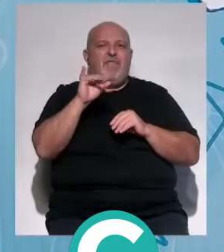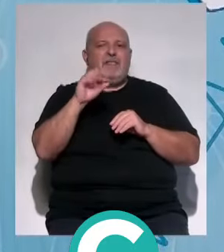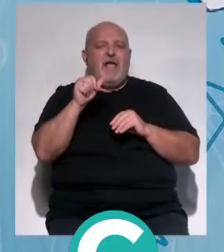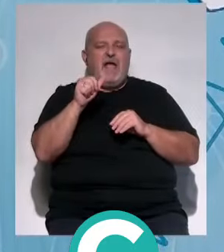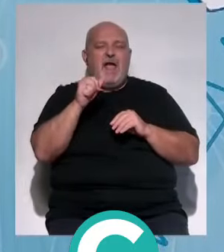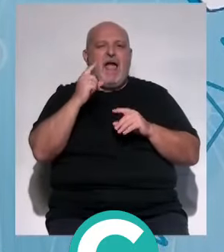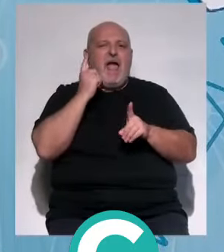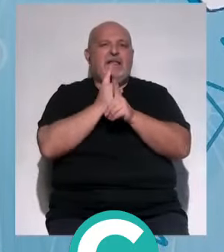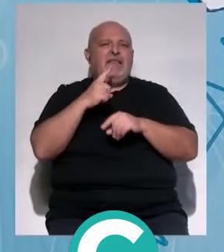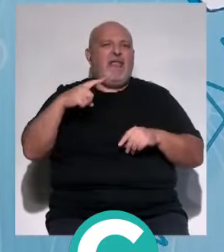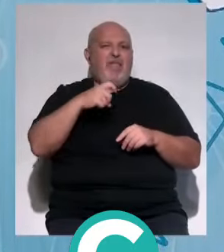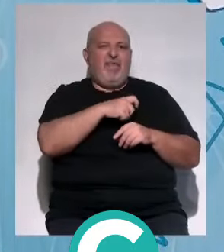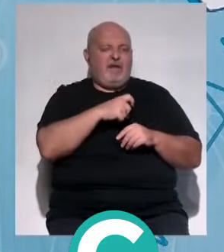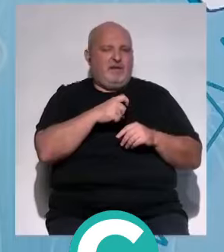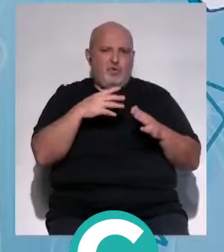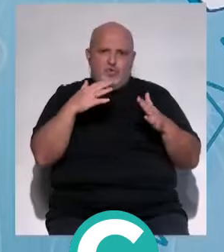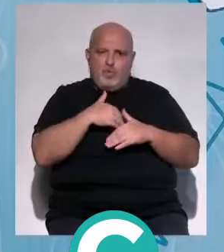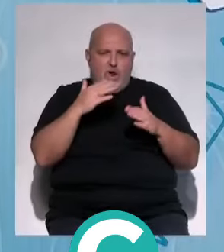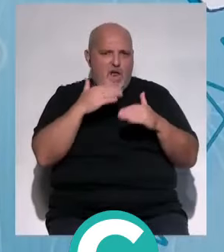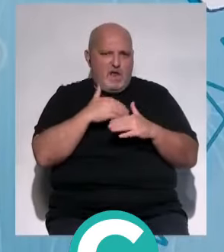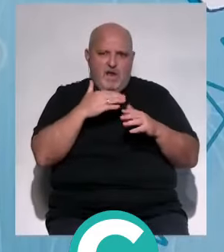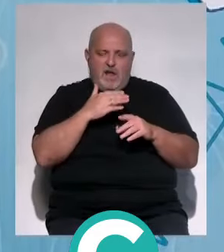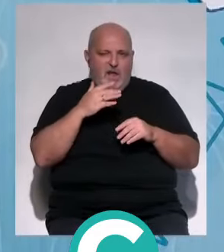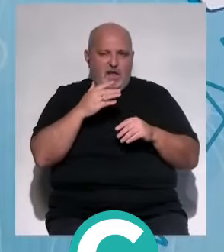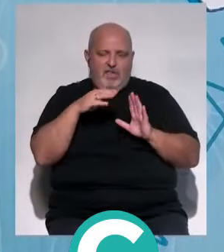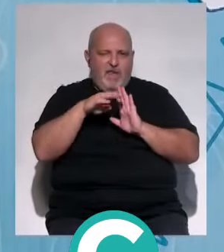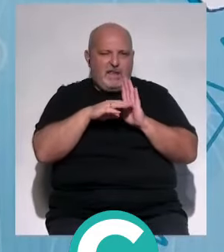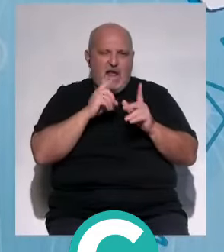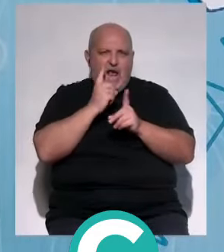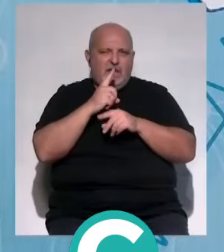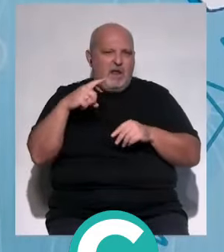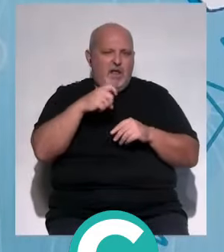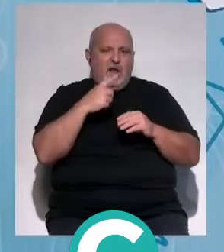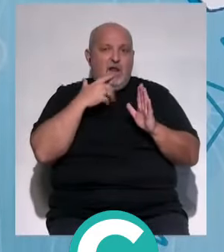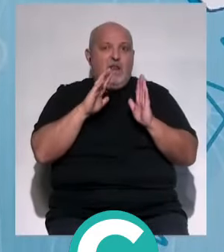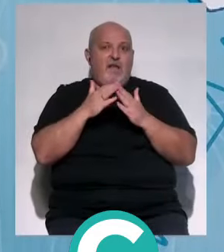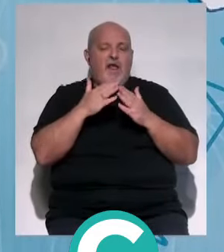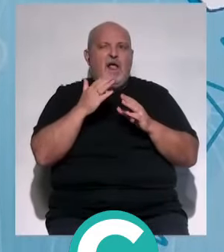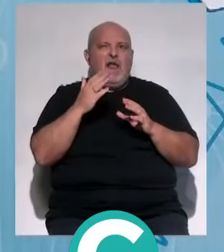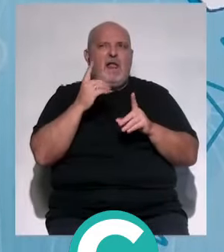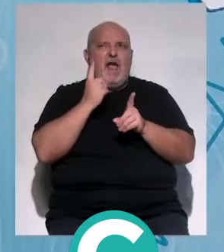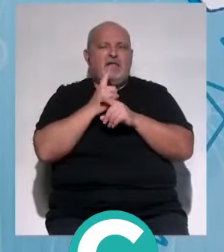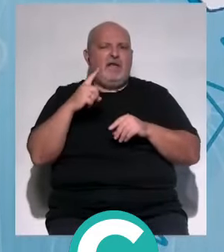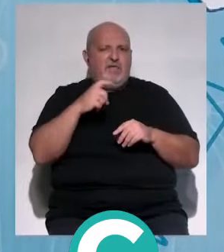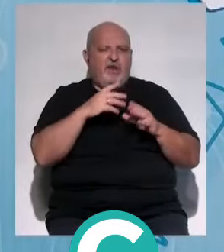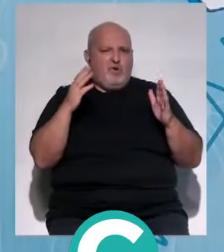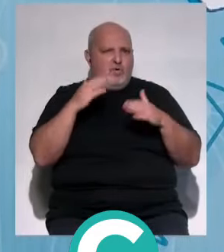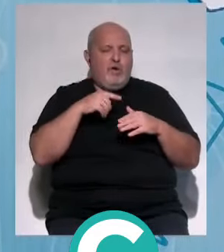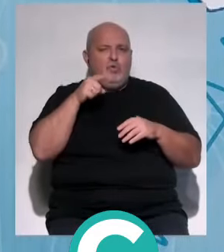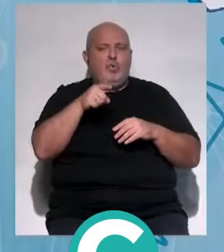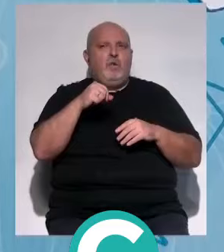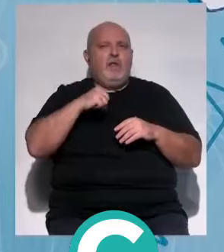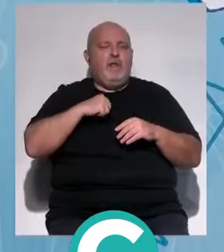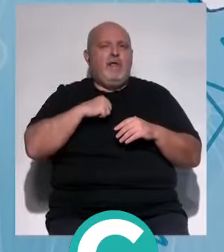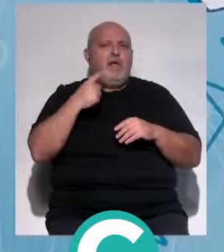dieta anti-cáncer. No existe ninguna dieta anti-cáncer. De hecho, creo que hay hasta libros que se llaman dieta anti-cáncer. No. Tú puedes